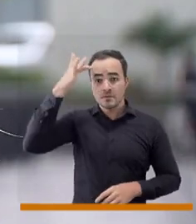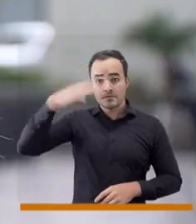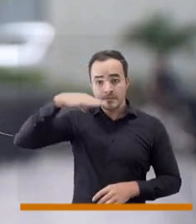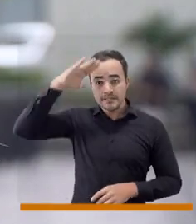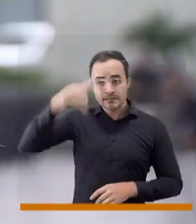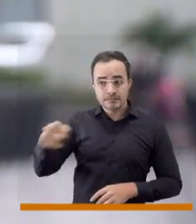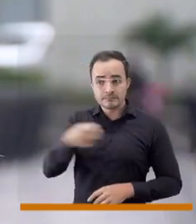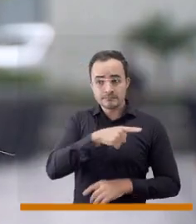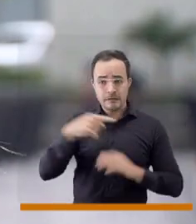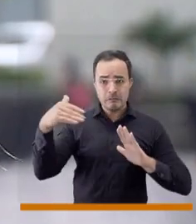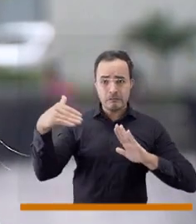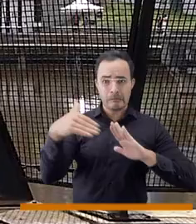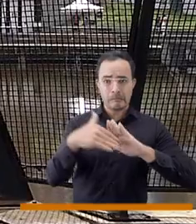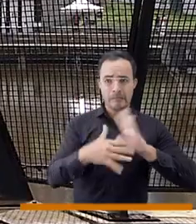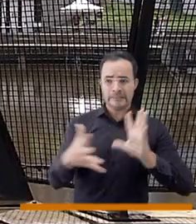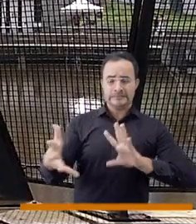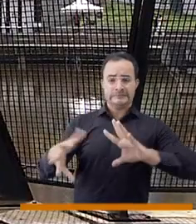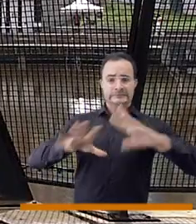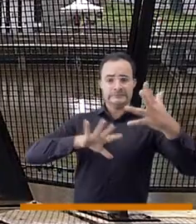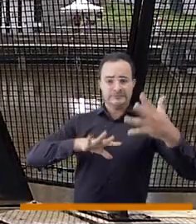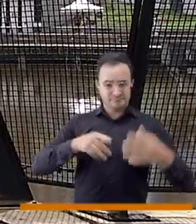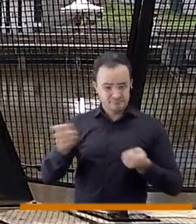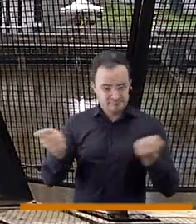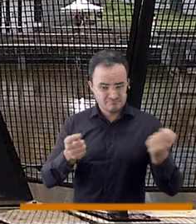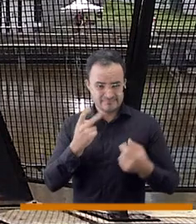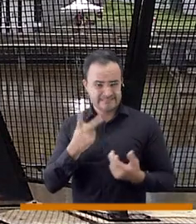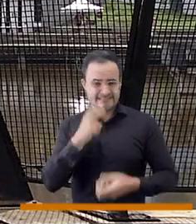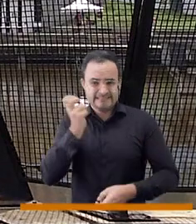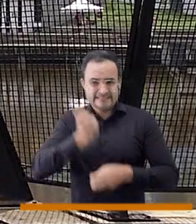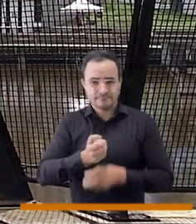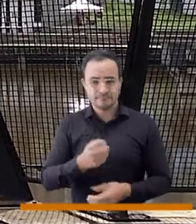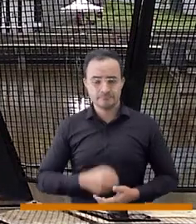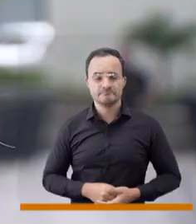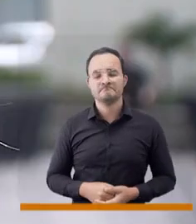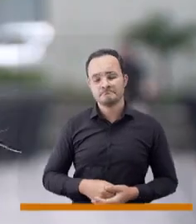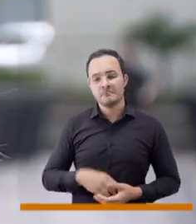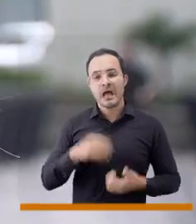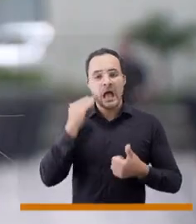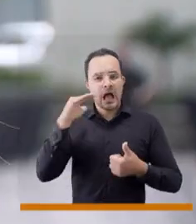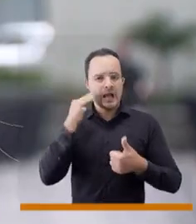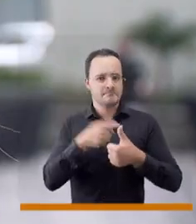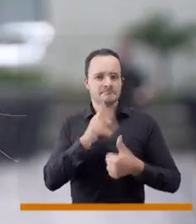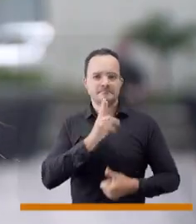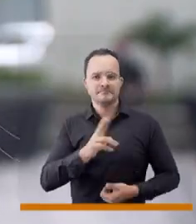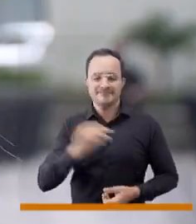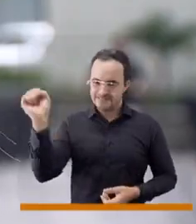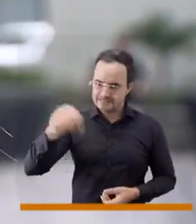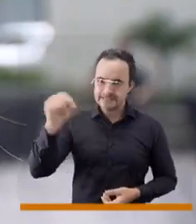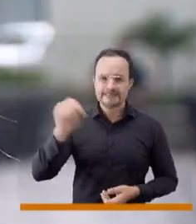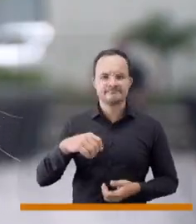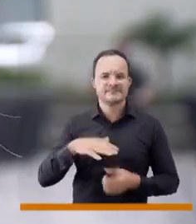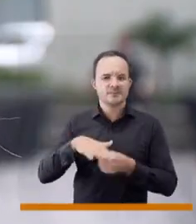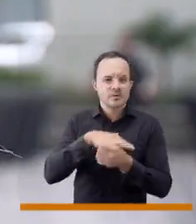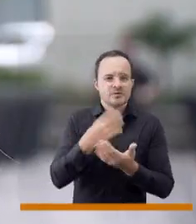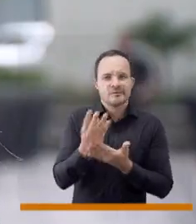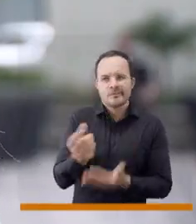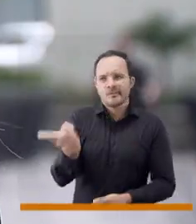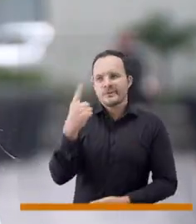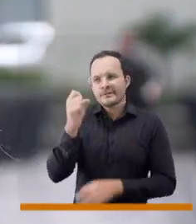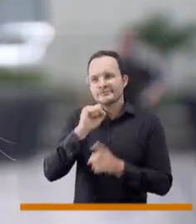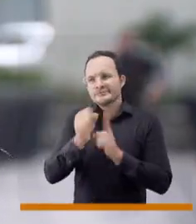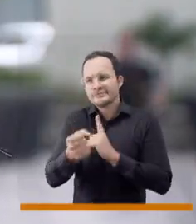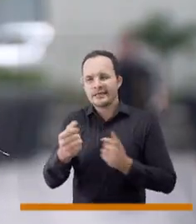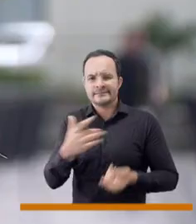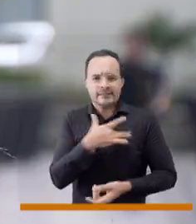la pregunta del día de hoy que se la recuerdo. ¿Siente que la salud mental de Medellín está en riesgo? Arroba Laura Quinchía dice sí